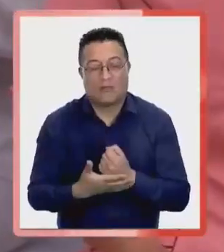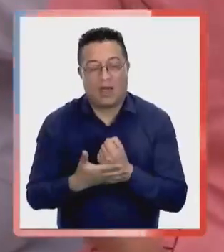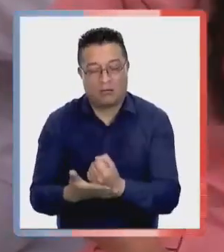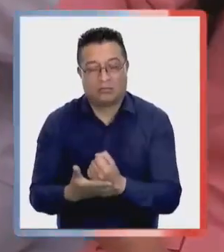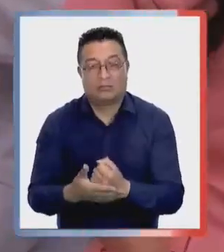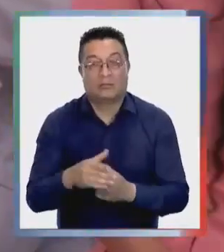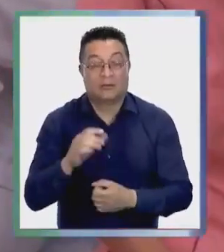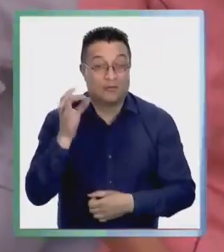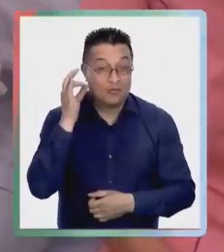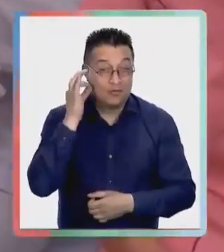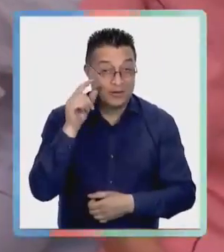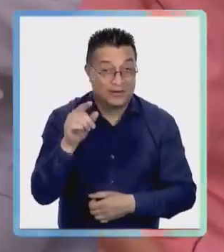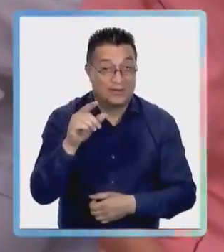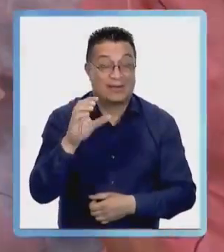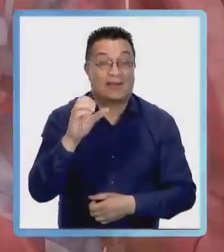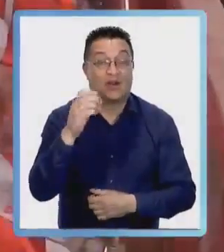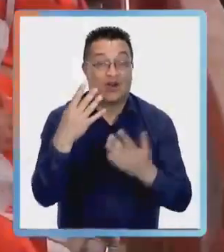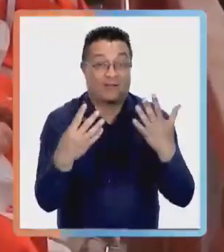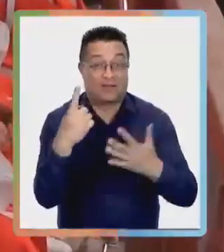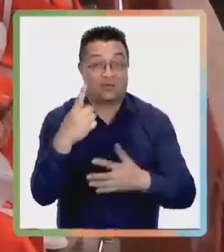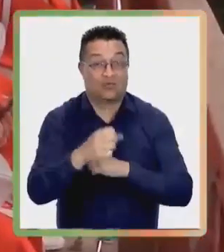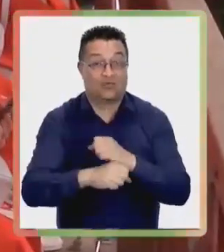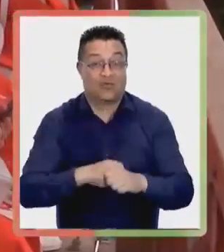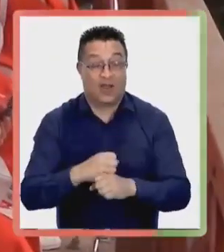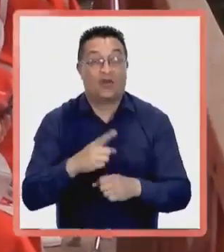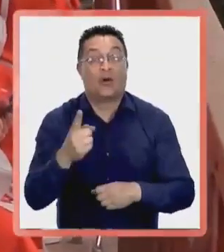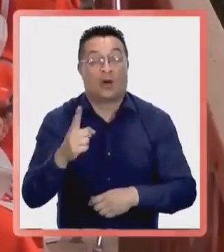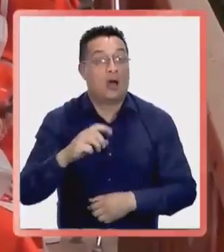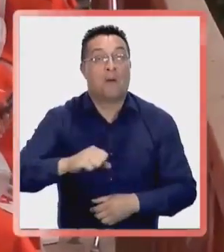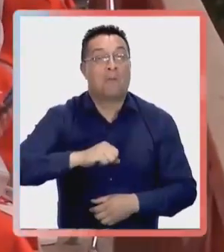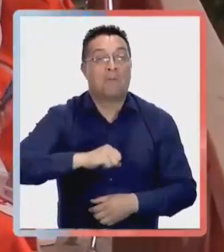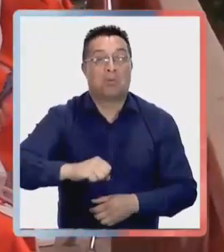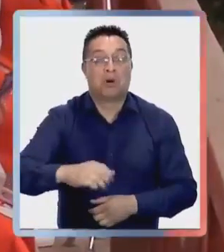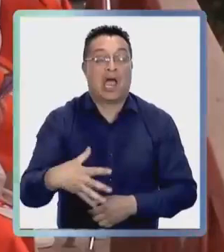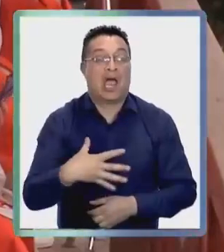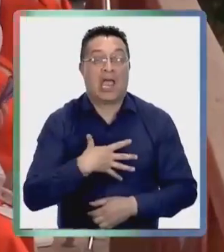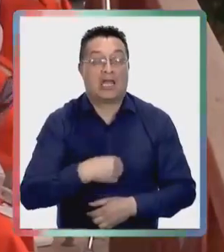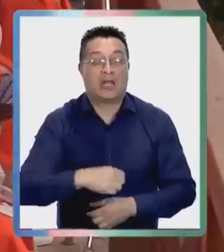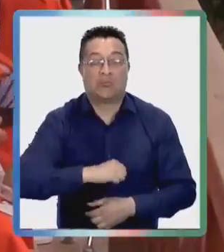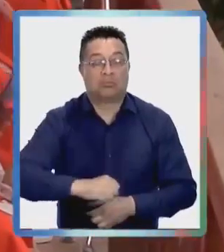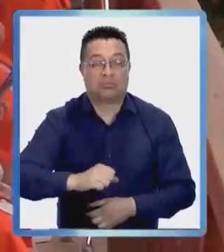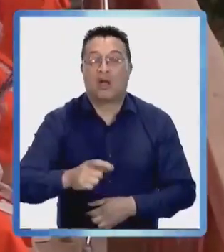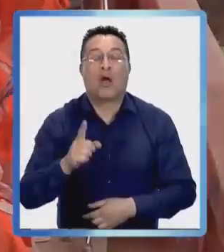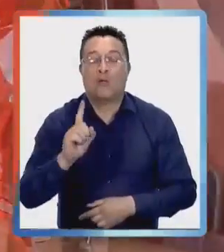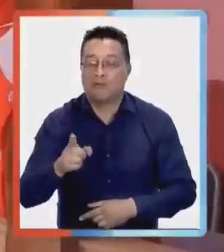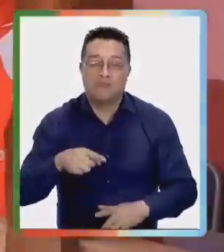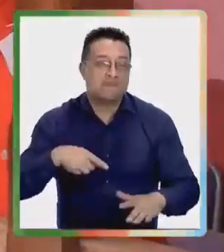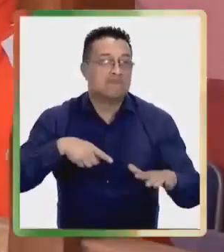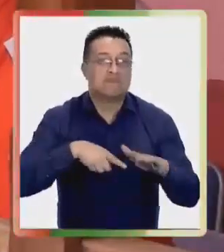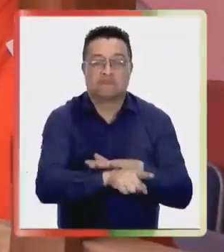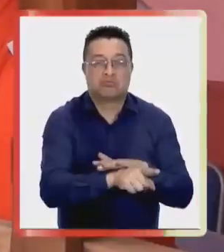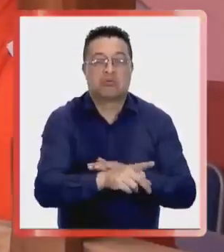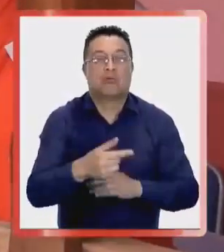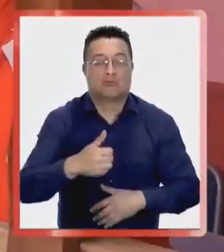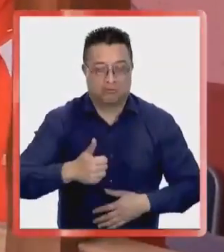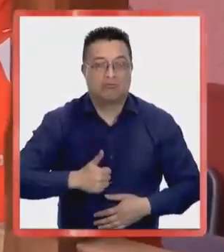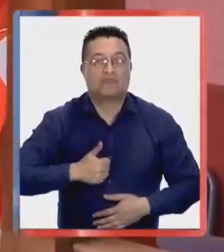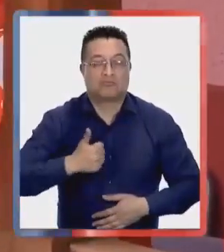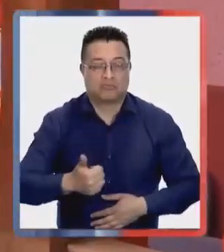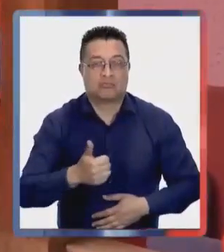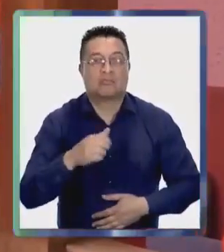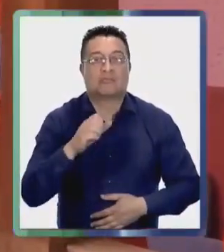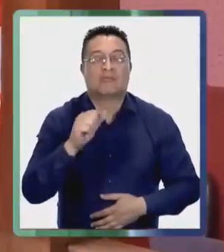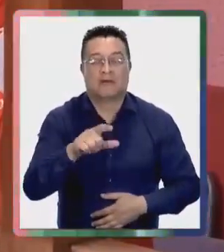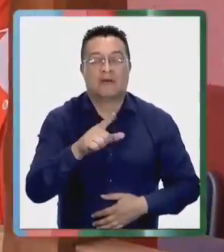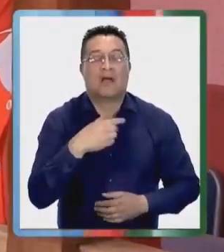Cecilia Astudillo tiene 91 años y pese a la negativa de sus hijos, se unió al voluntariado de las aguentistas